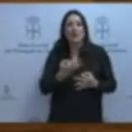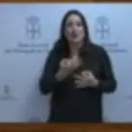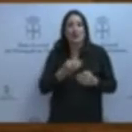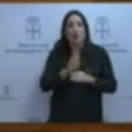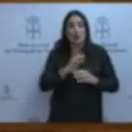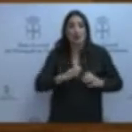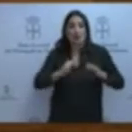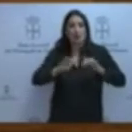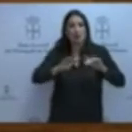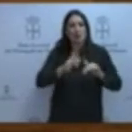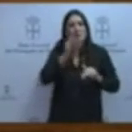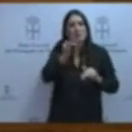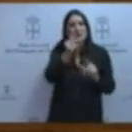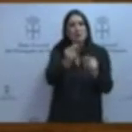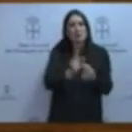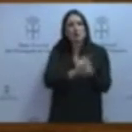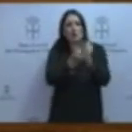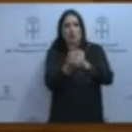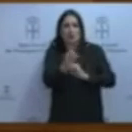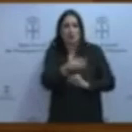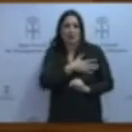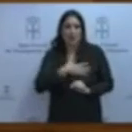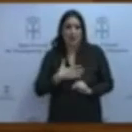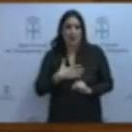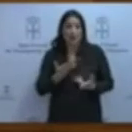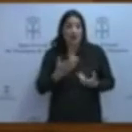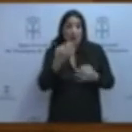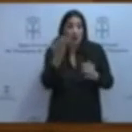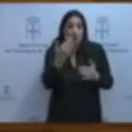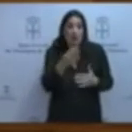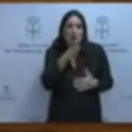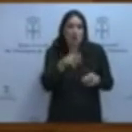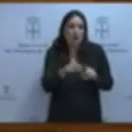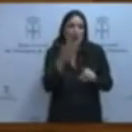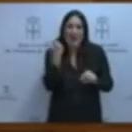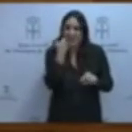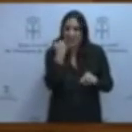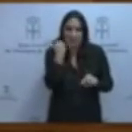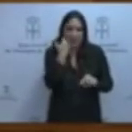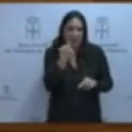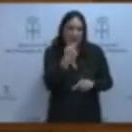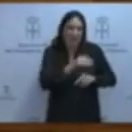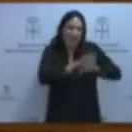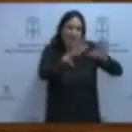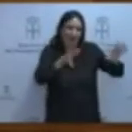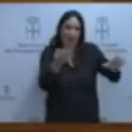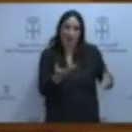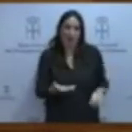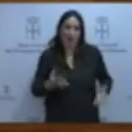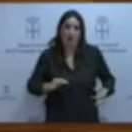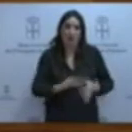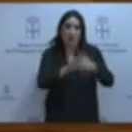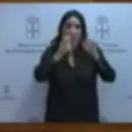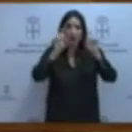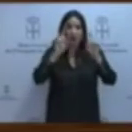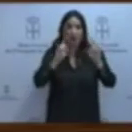sino también movilizar los presupuestos. Y no es de recibo, porque es que hay que tener cara, y alguien tiene que decirlo ya claro en lo que se refiere a educación a la